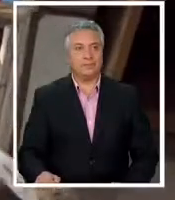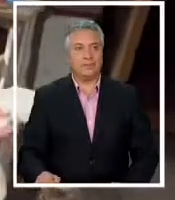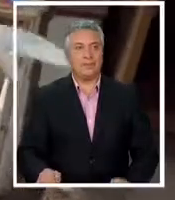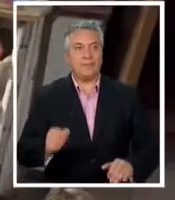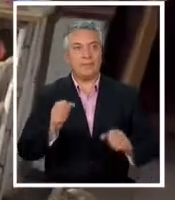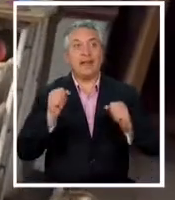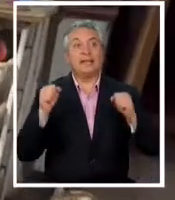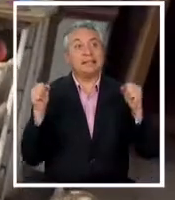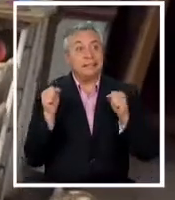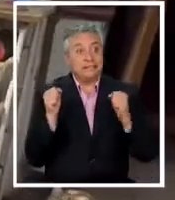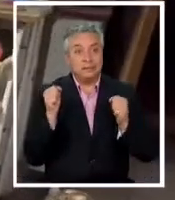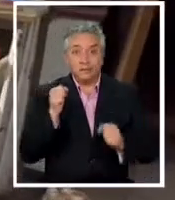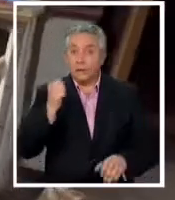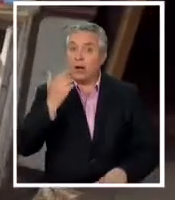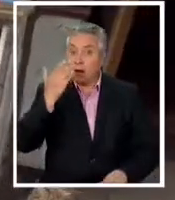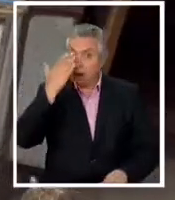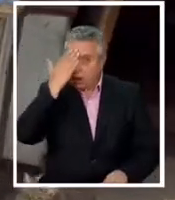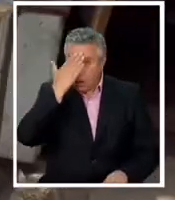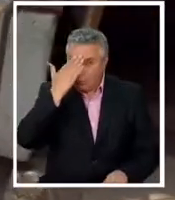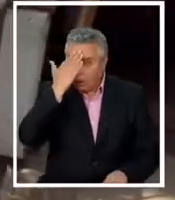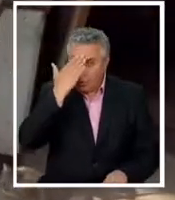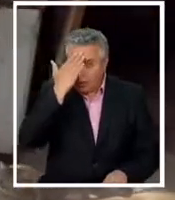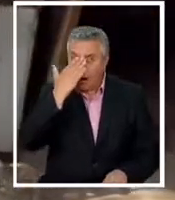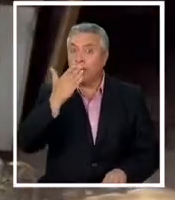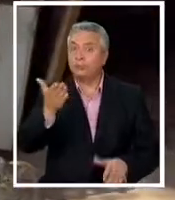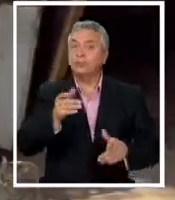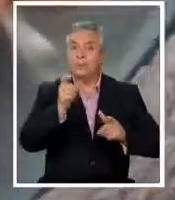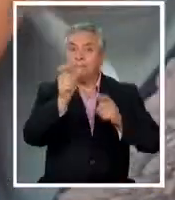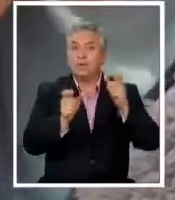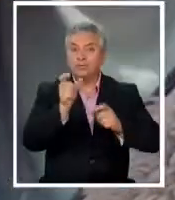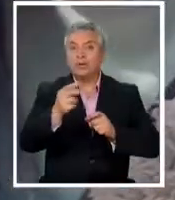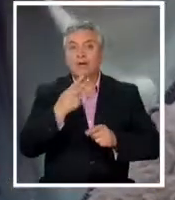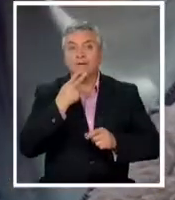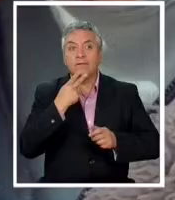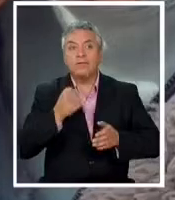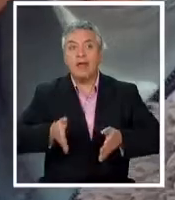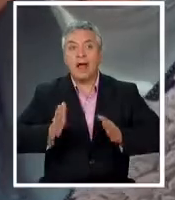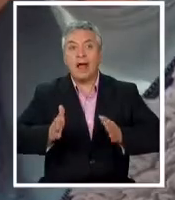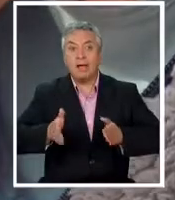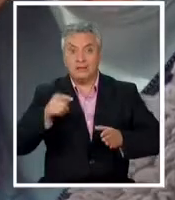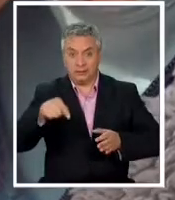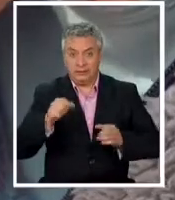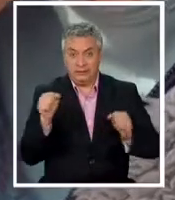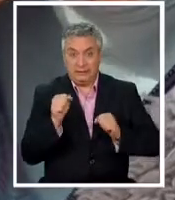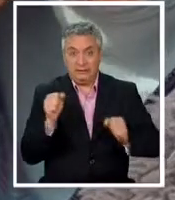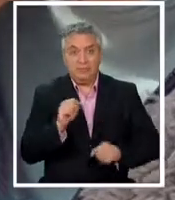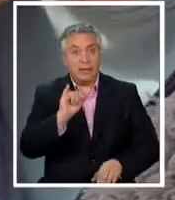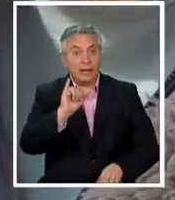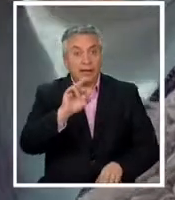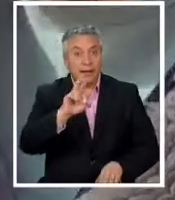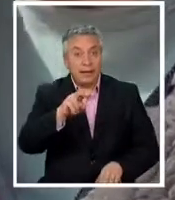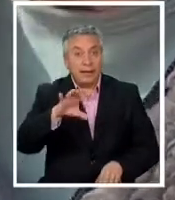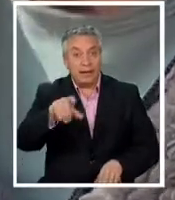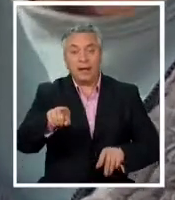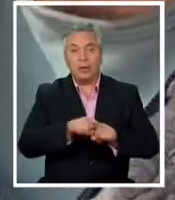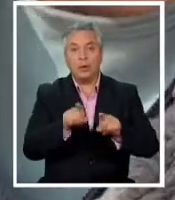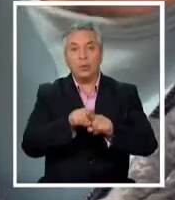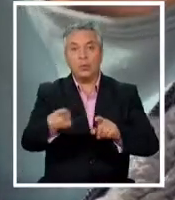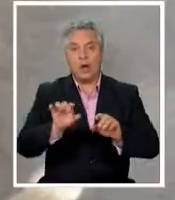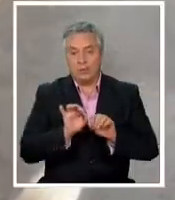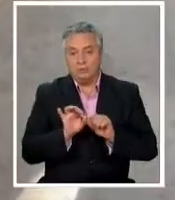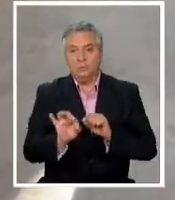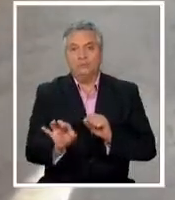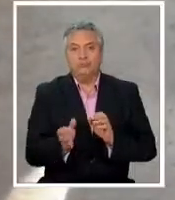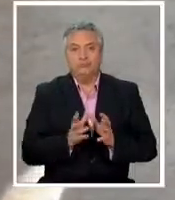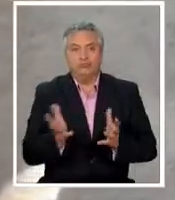Heladas que preocupan y que apuntan las miradas hacia las personas en situación de calle. En días como estos, sirenes se abriga con la estufa parafina que le regalaron,